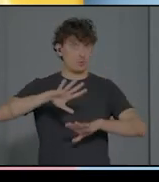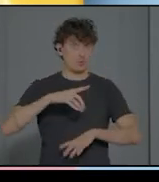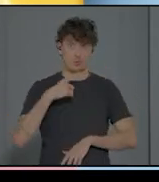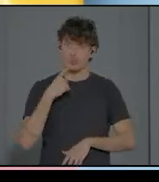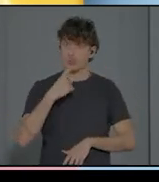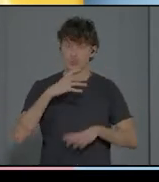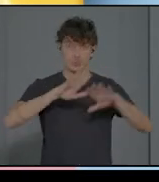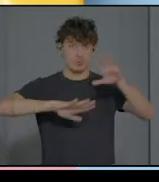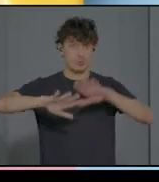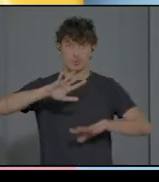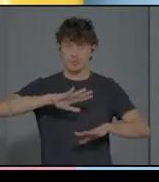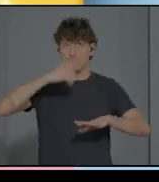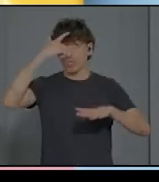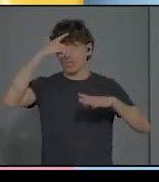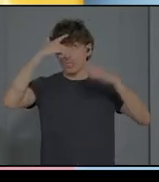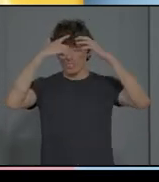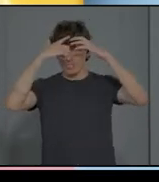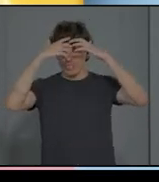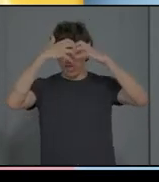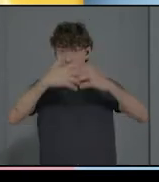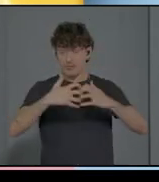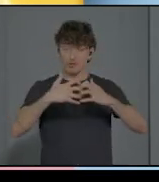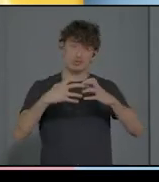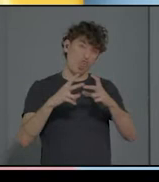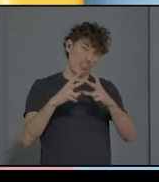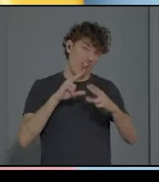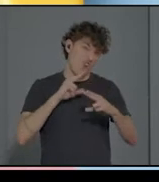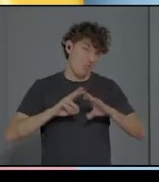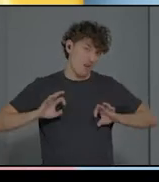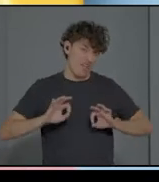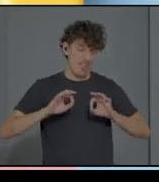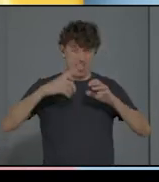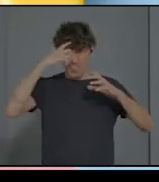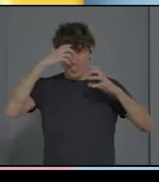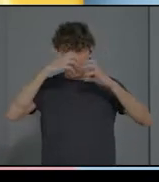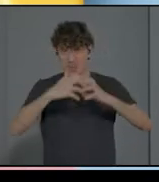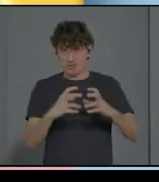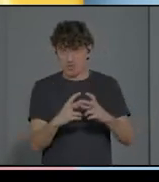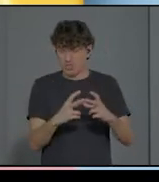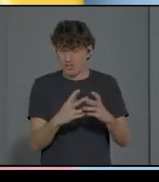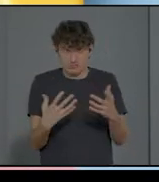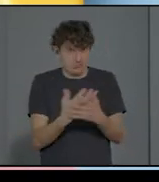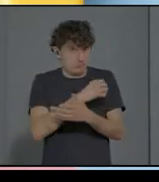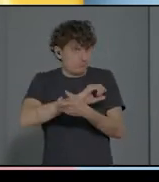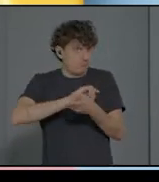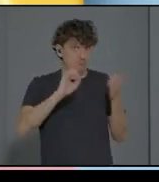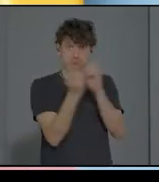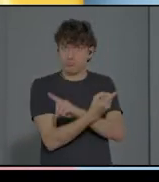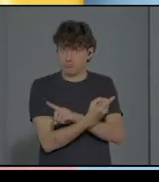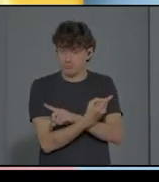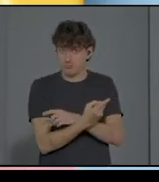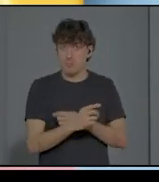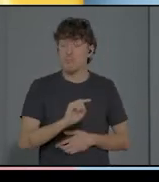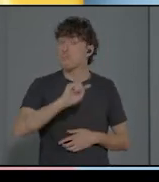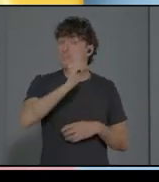social, pues todo esto se ve alterado. La primera acción que se altera es focalizar la mirada